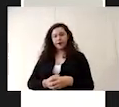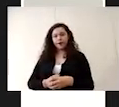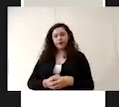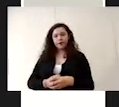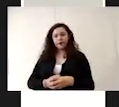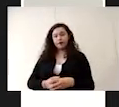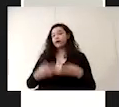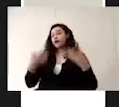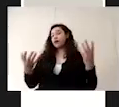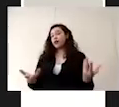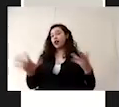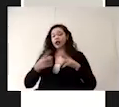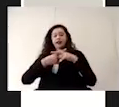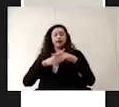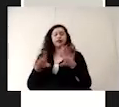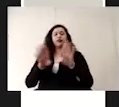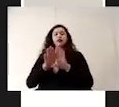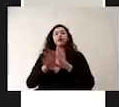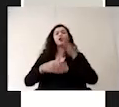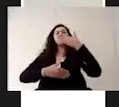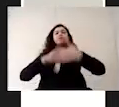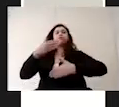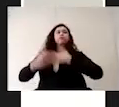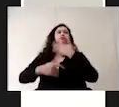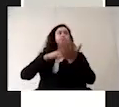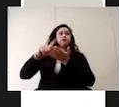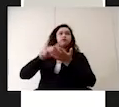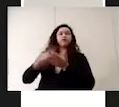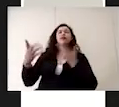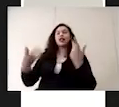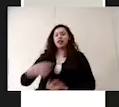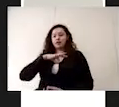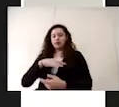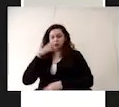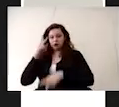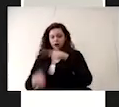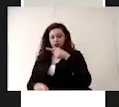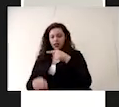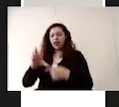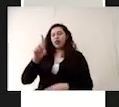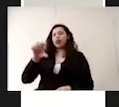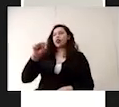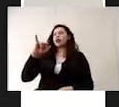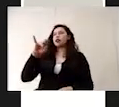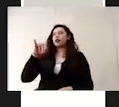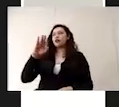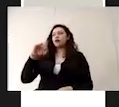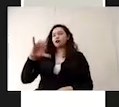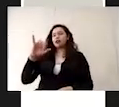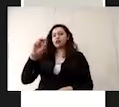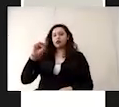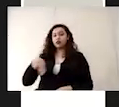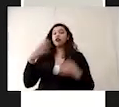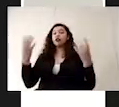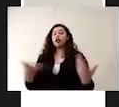Vamos a comenzar con un procedimiento de limpieza y desinfección. Este procedimiento de limpieza y desinfección